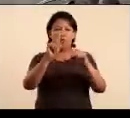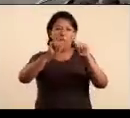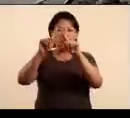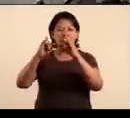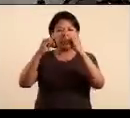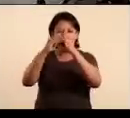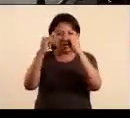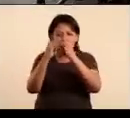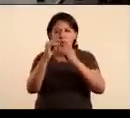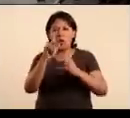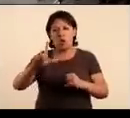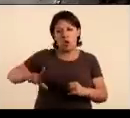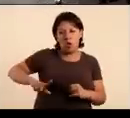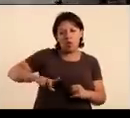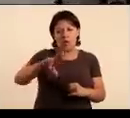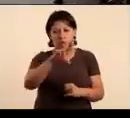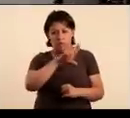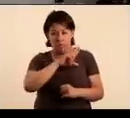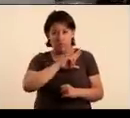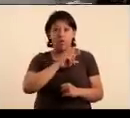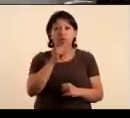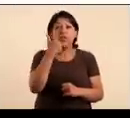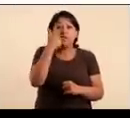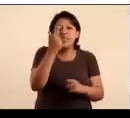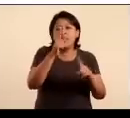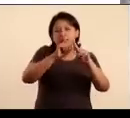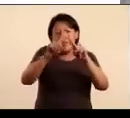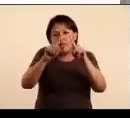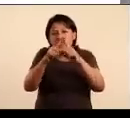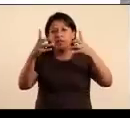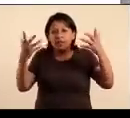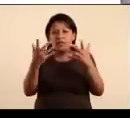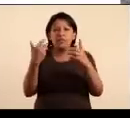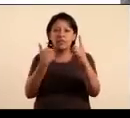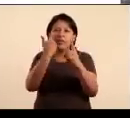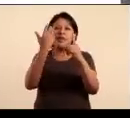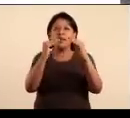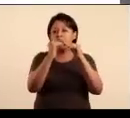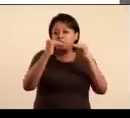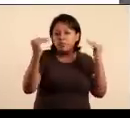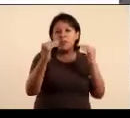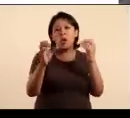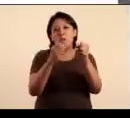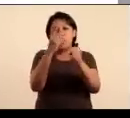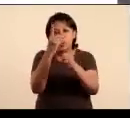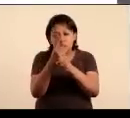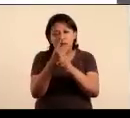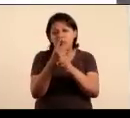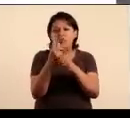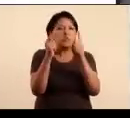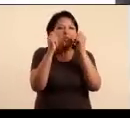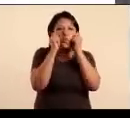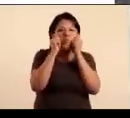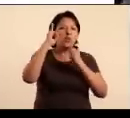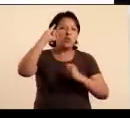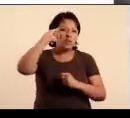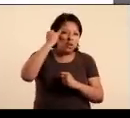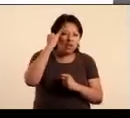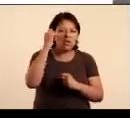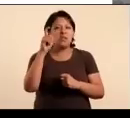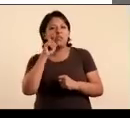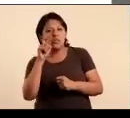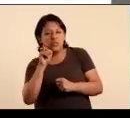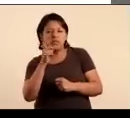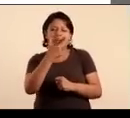organismos públicos o privados. Que propone diferentes medidas para alcanzar la igualdad de trato y de oportunidades, sin importar origen étnico, sexo,